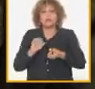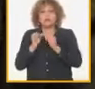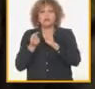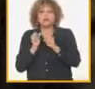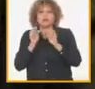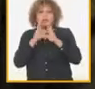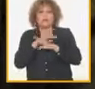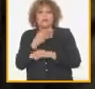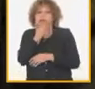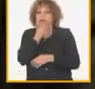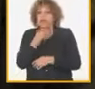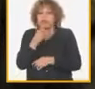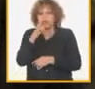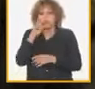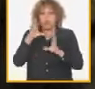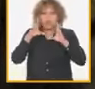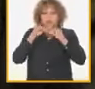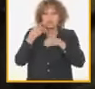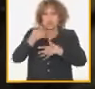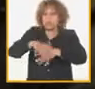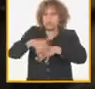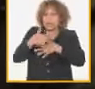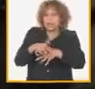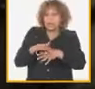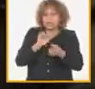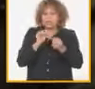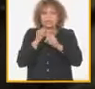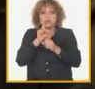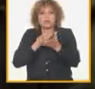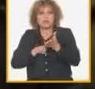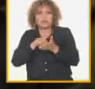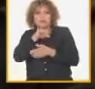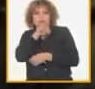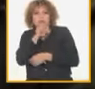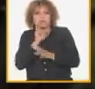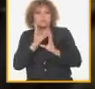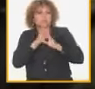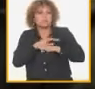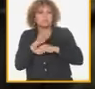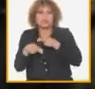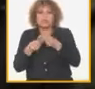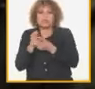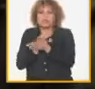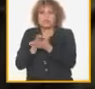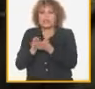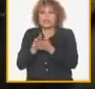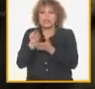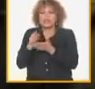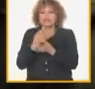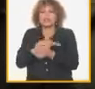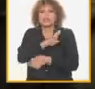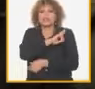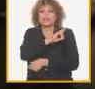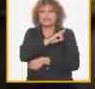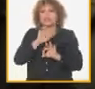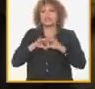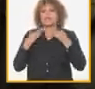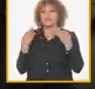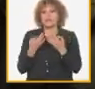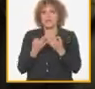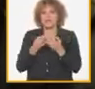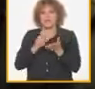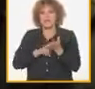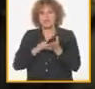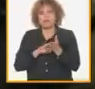muchachos altas horas a noche y por lo tanto parte del papel y responsabilidad que tiene la familia y el padre en función